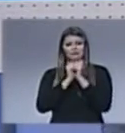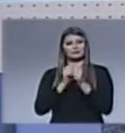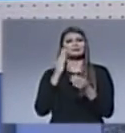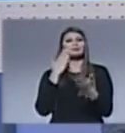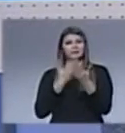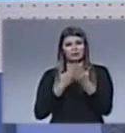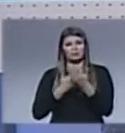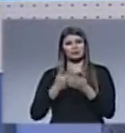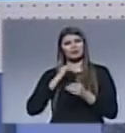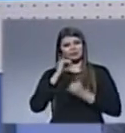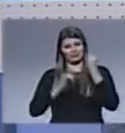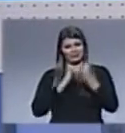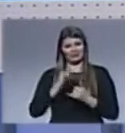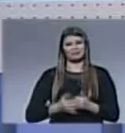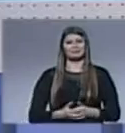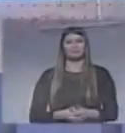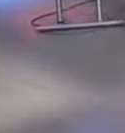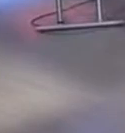Noticia Viva para compartir contigo.